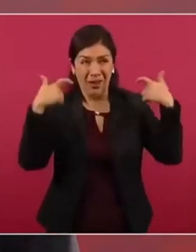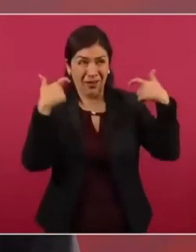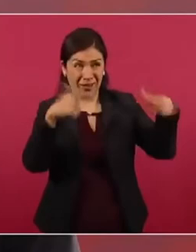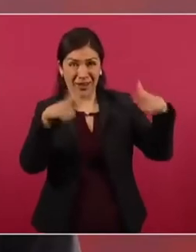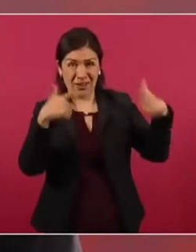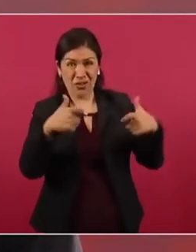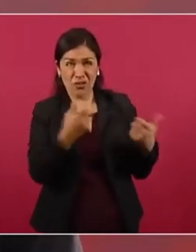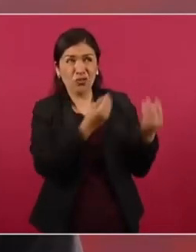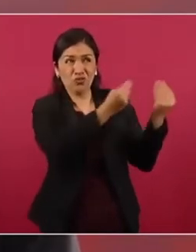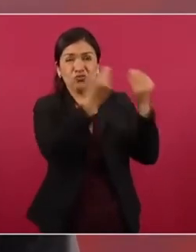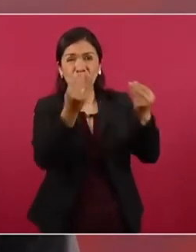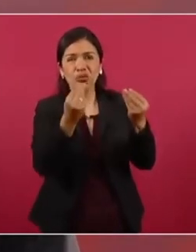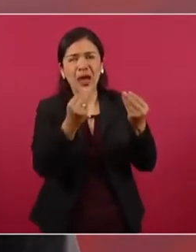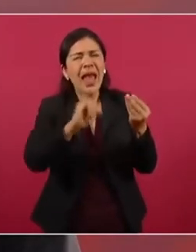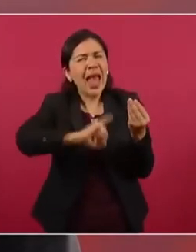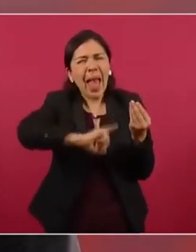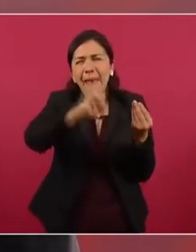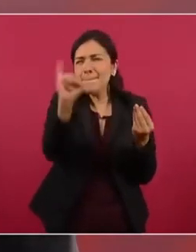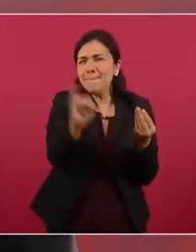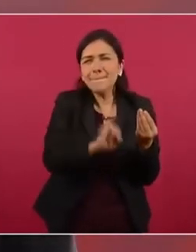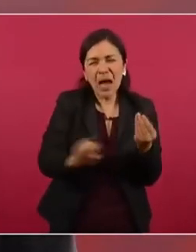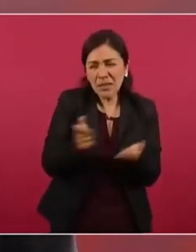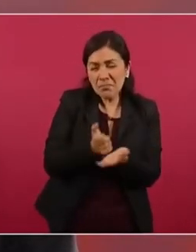pagaban impuestos.